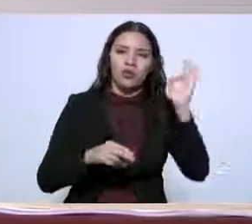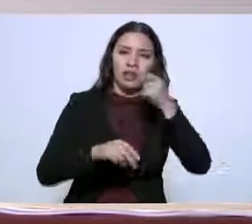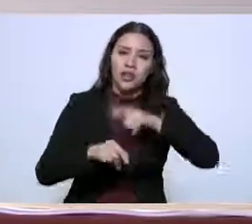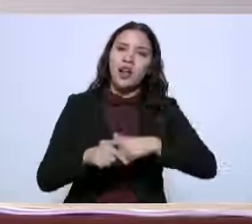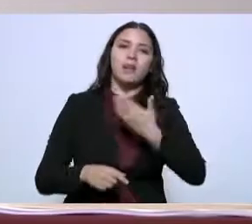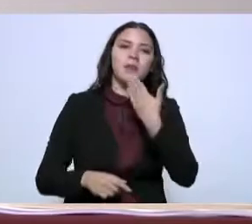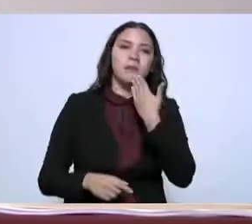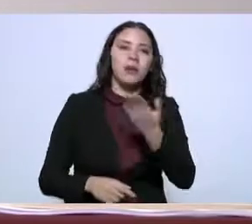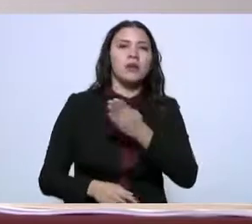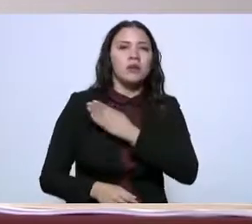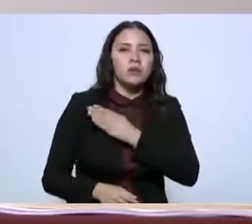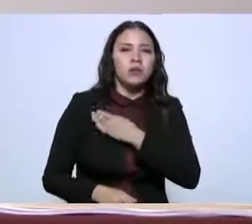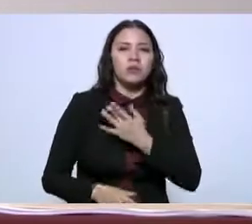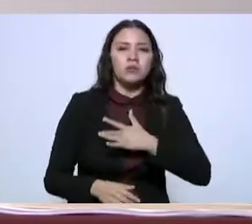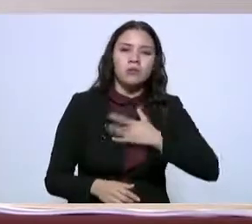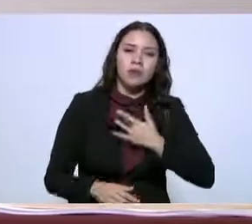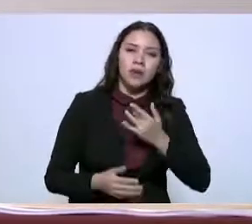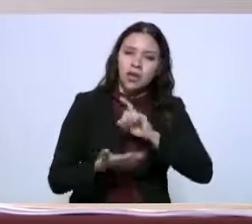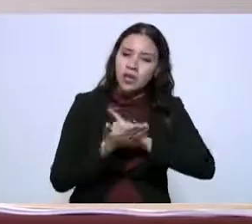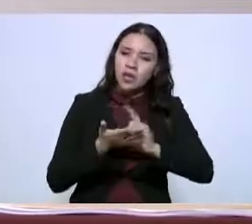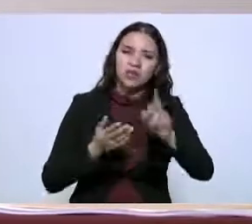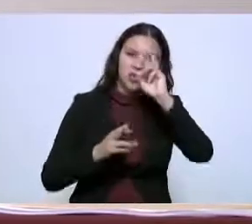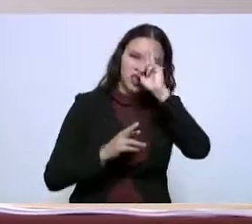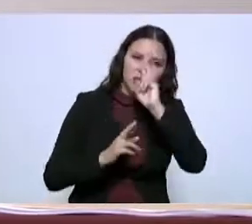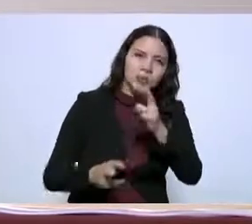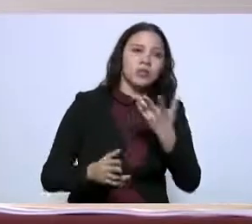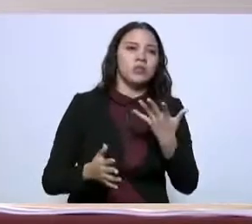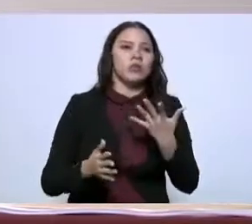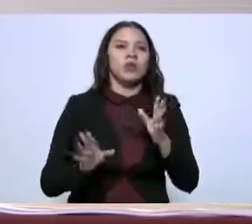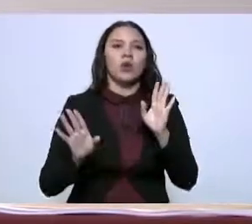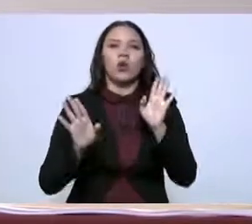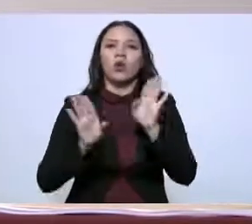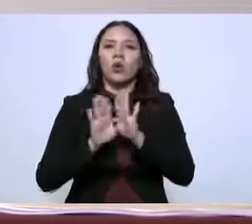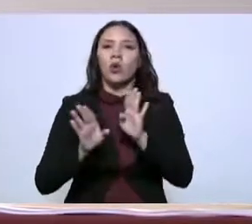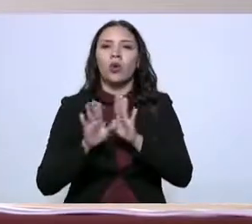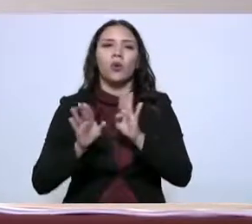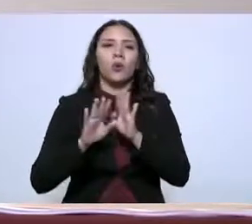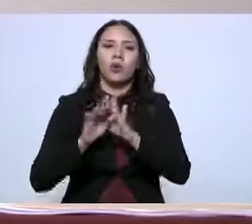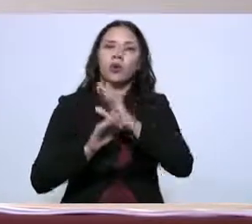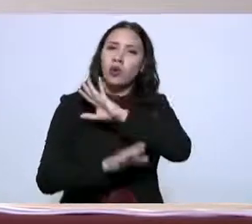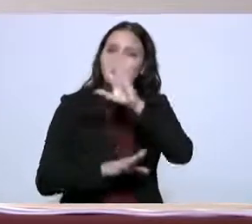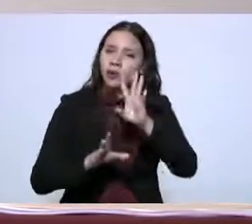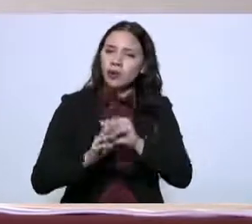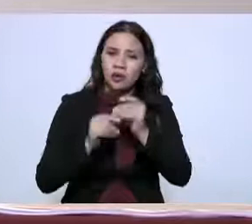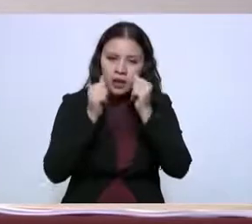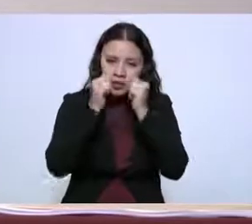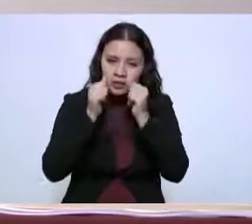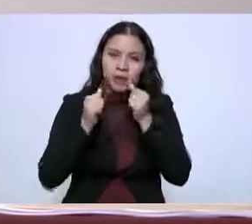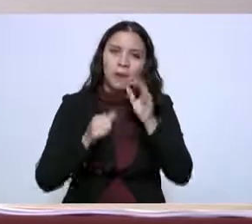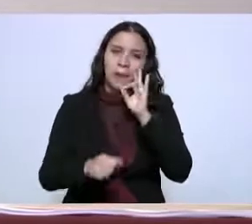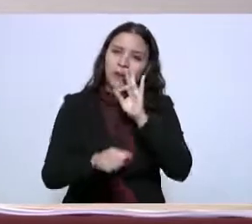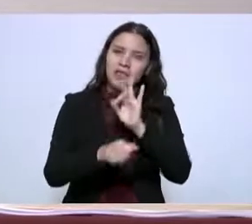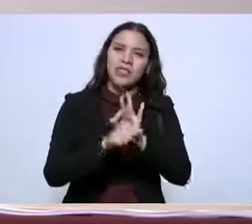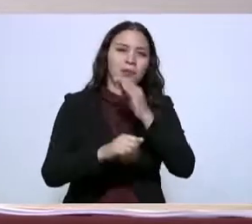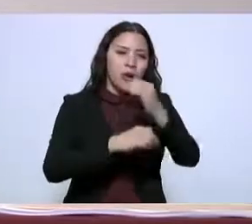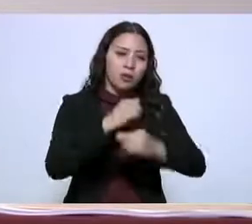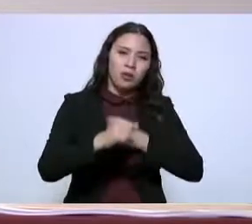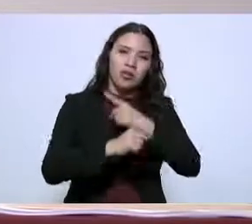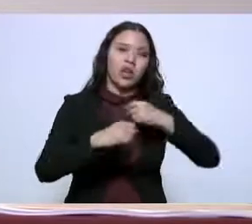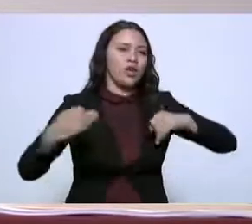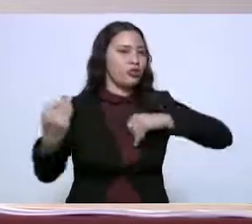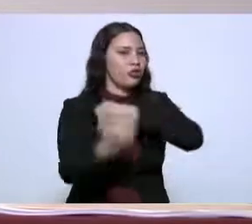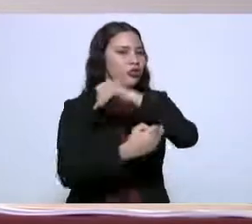humanismo por el respeto a sus derechos humanos y que en todas sus acciones ve como hay beneficio y oportunidad